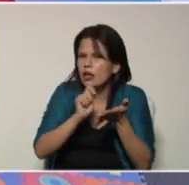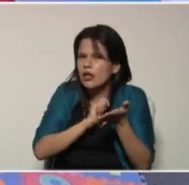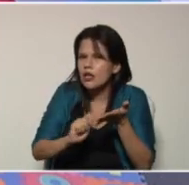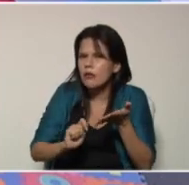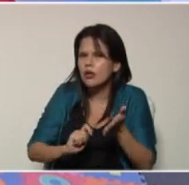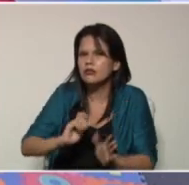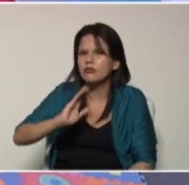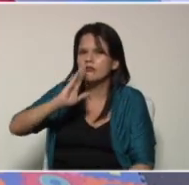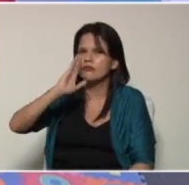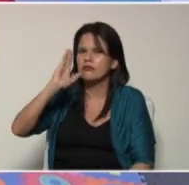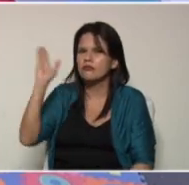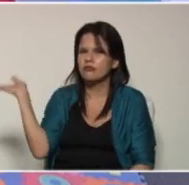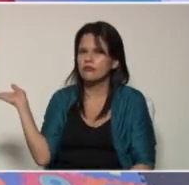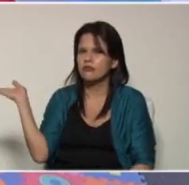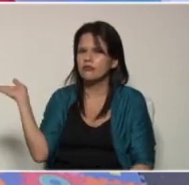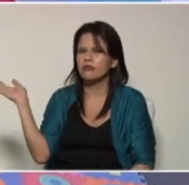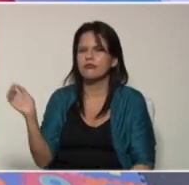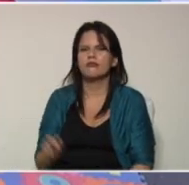etiqueta